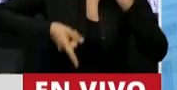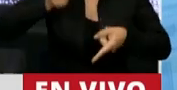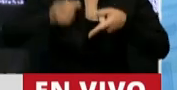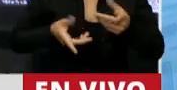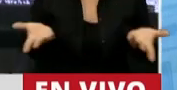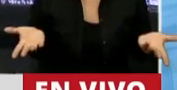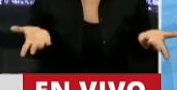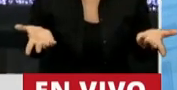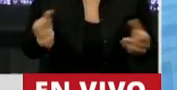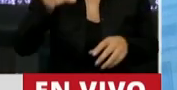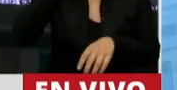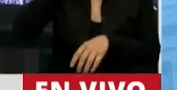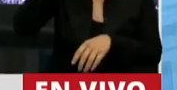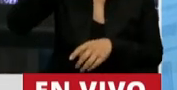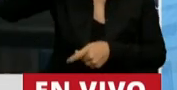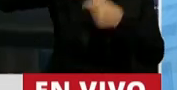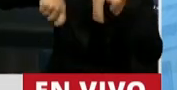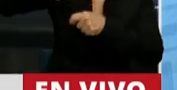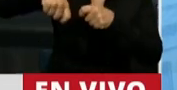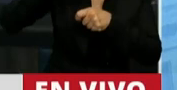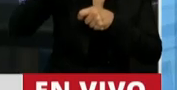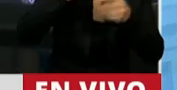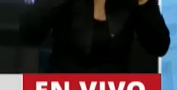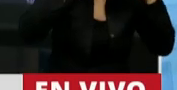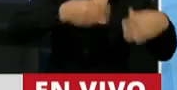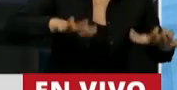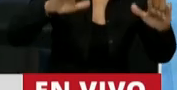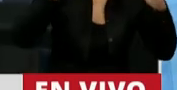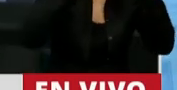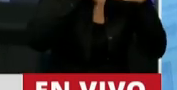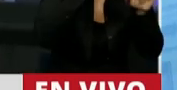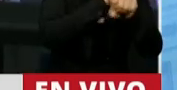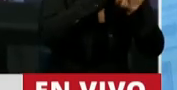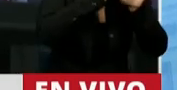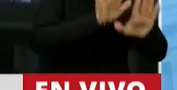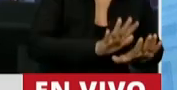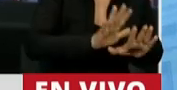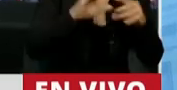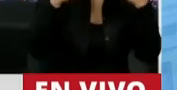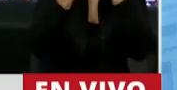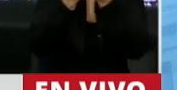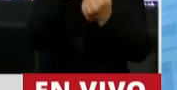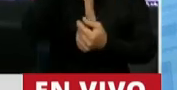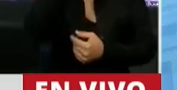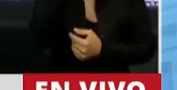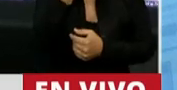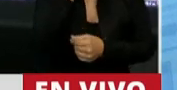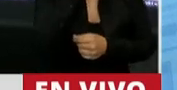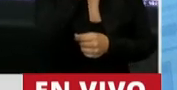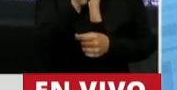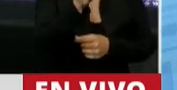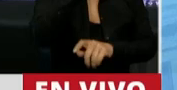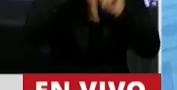En Santiago del Estero, desde que empezó la cuarentena, hay 25.000 detenciones